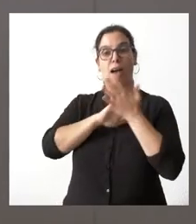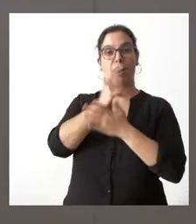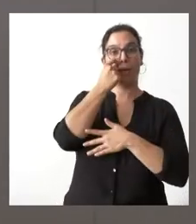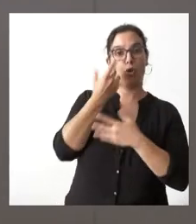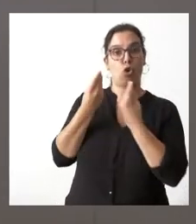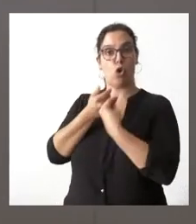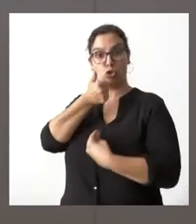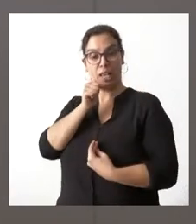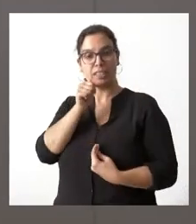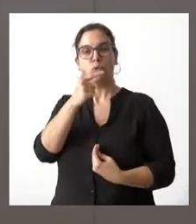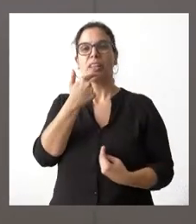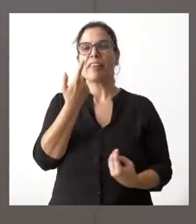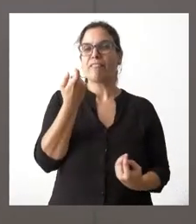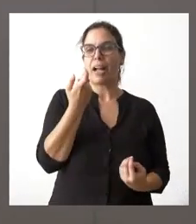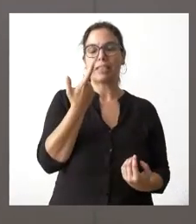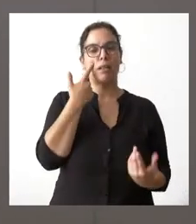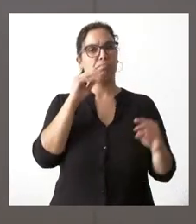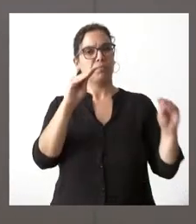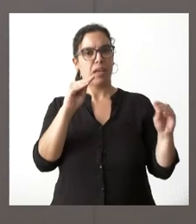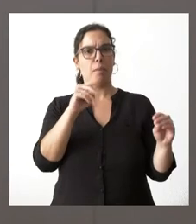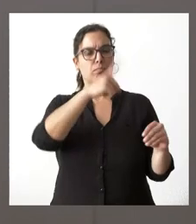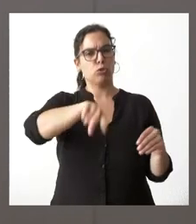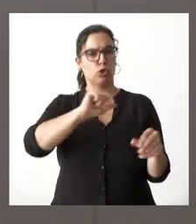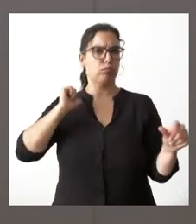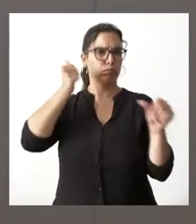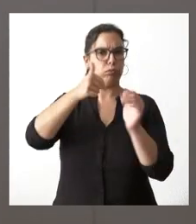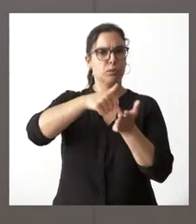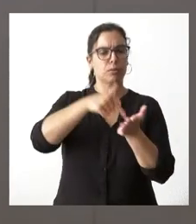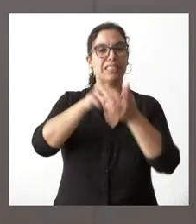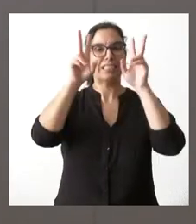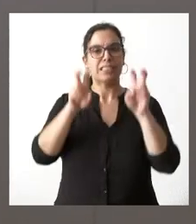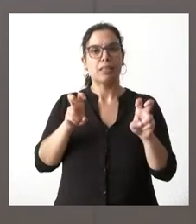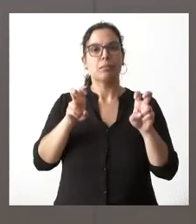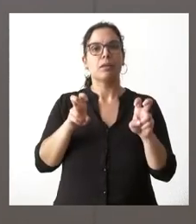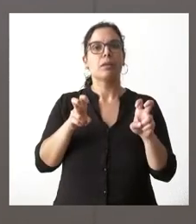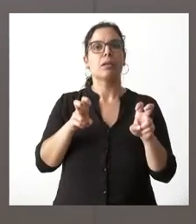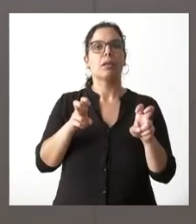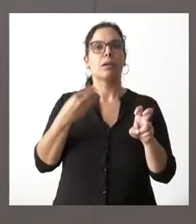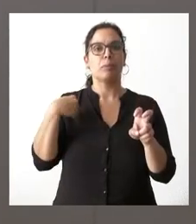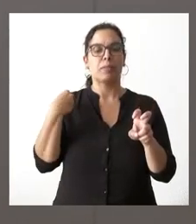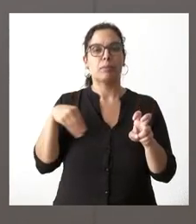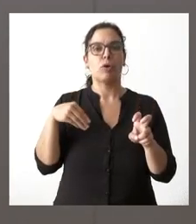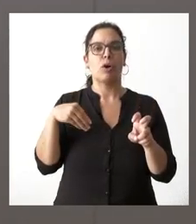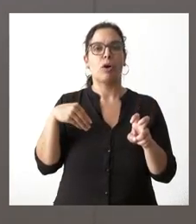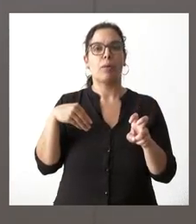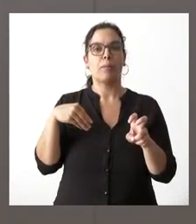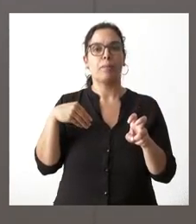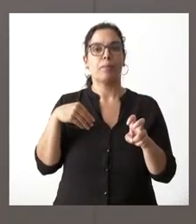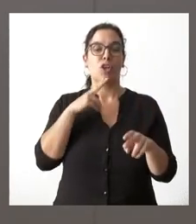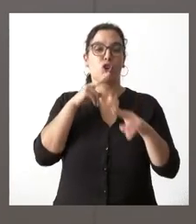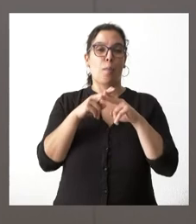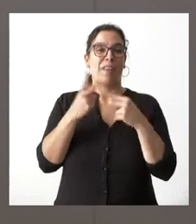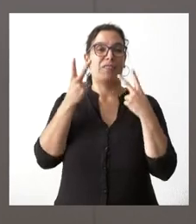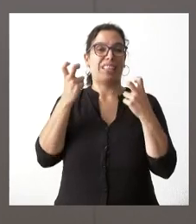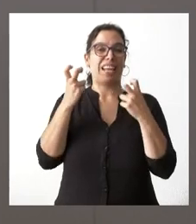que no viniera algo que hemos venido reivindicando y tiene usted razón que es la existencia de esa denominada fiscalidad